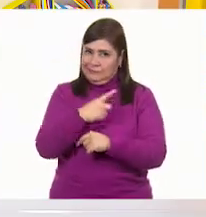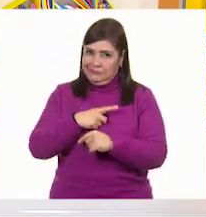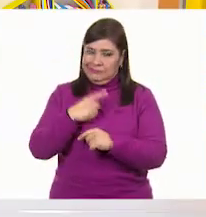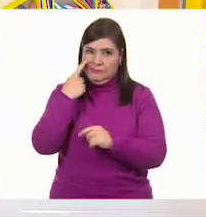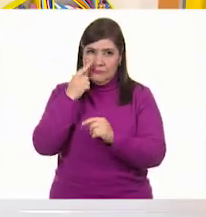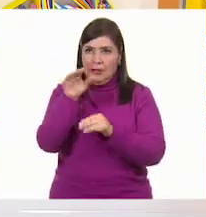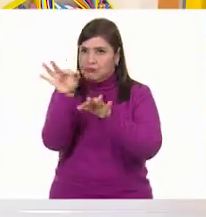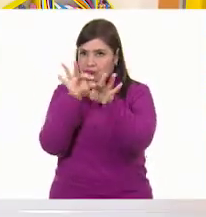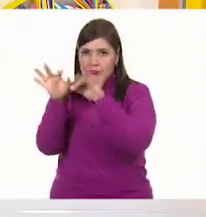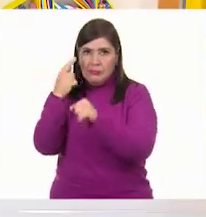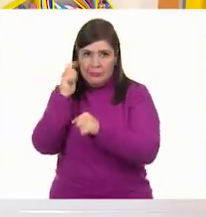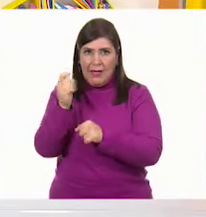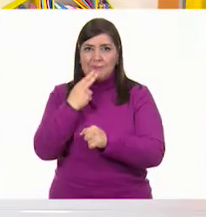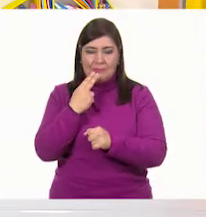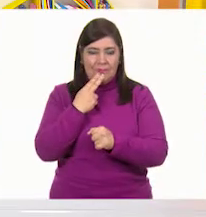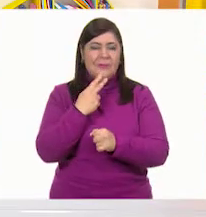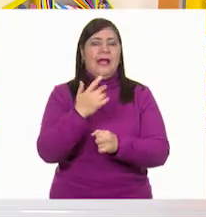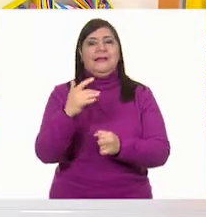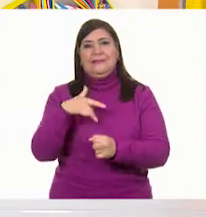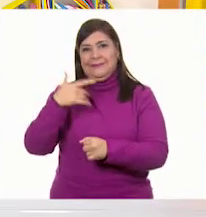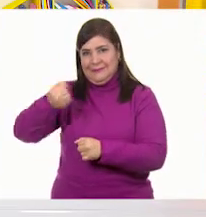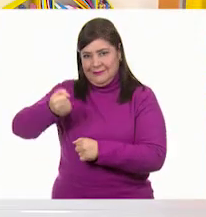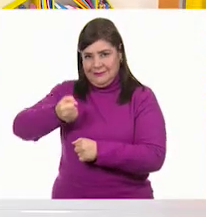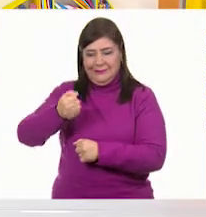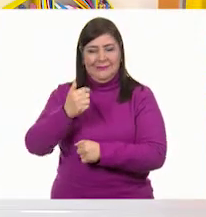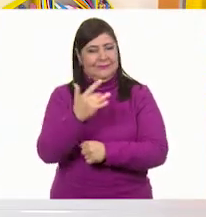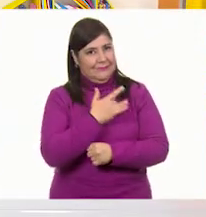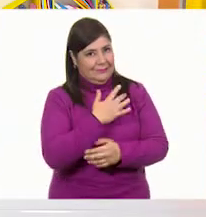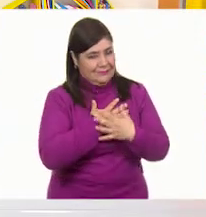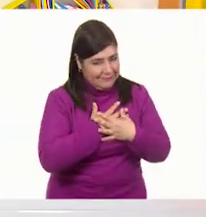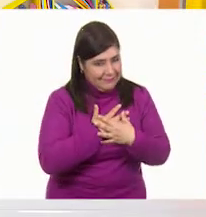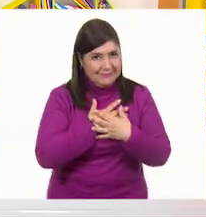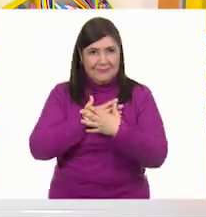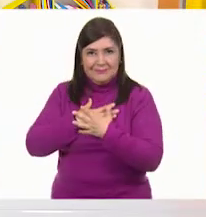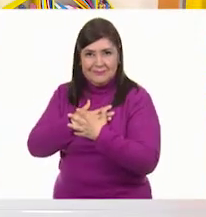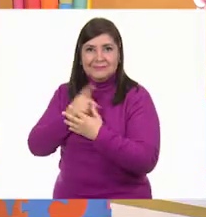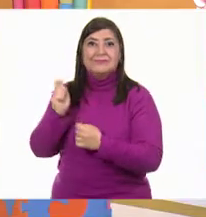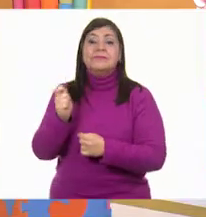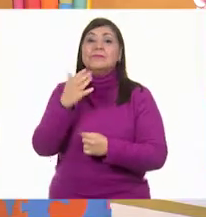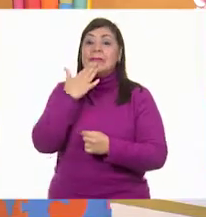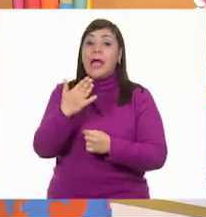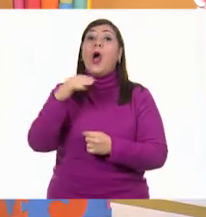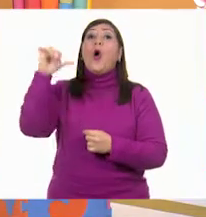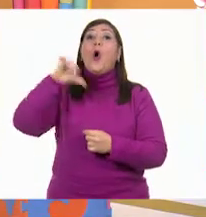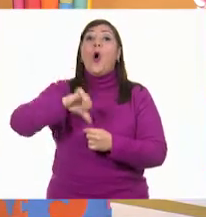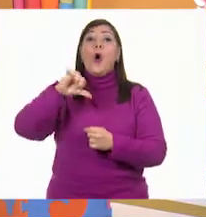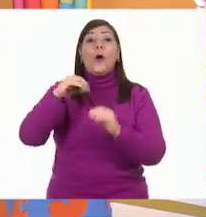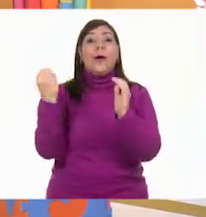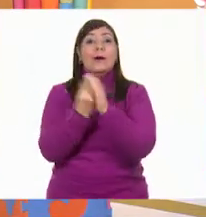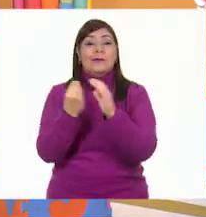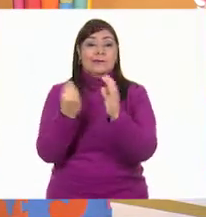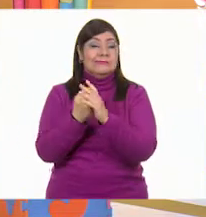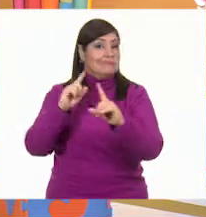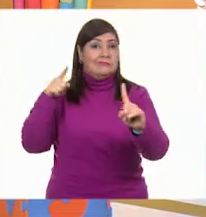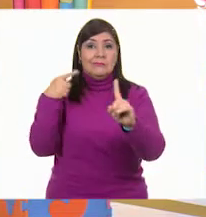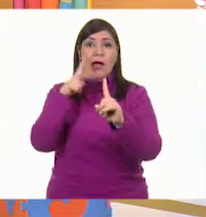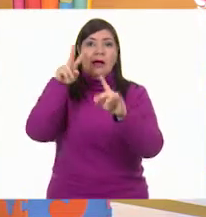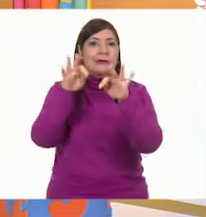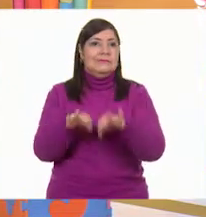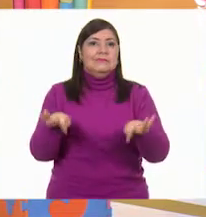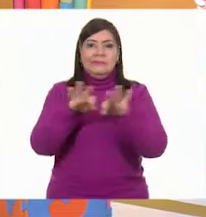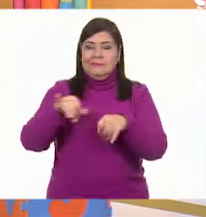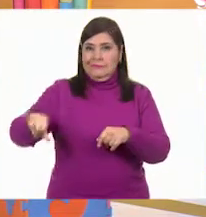Nos saludamos con el corazón nuestro. Nos saludamos con el corazón. Eso es muy bueno. El día de hoy tenemos una clase sumamente